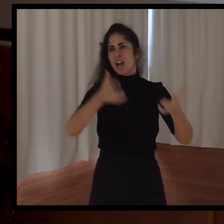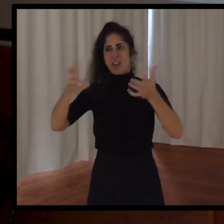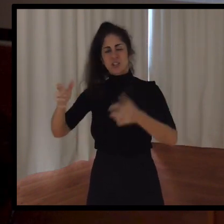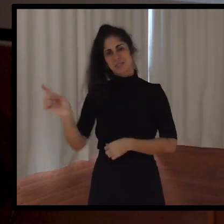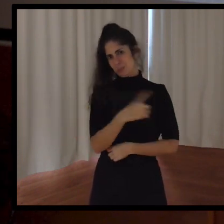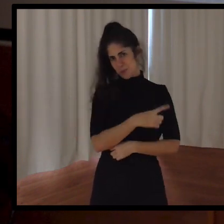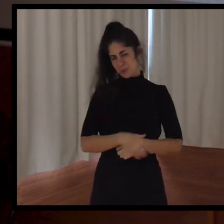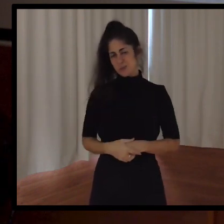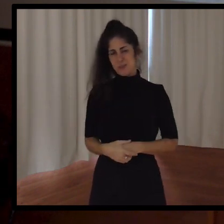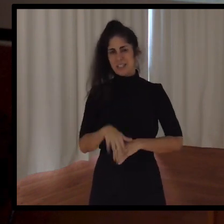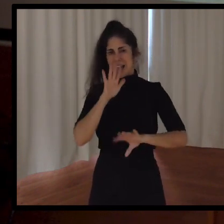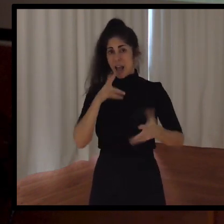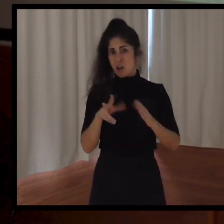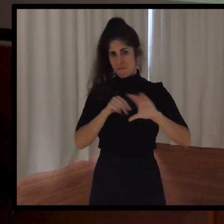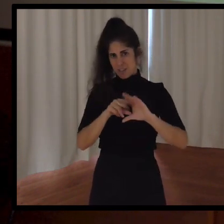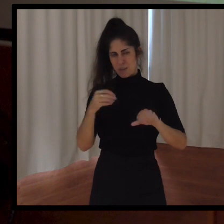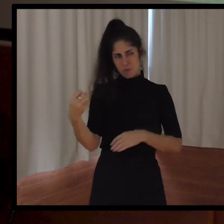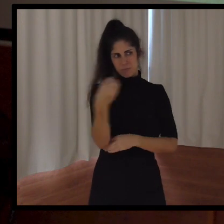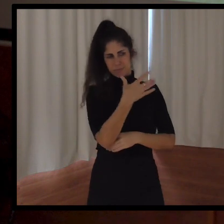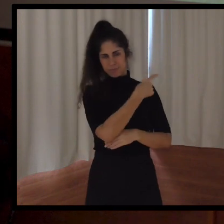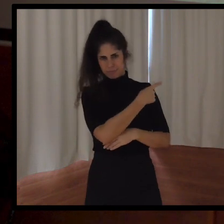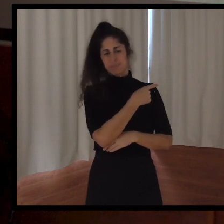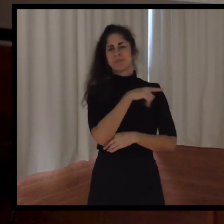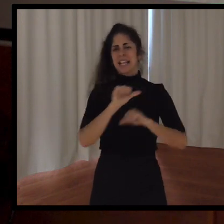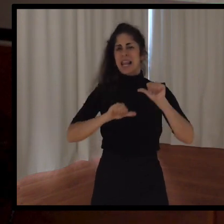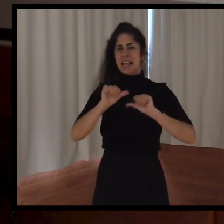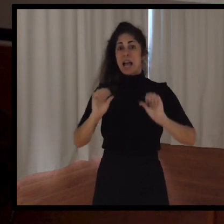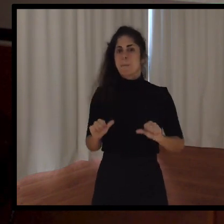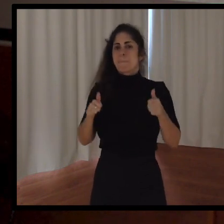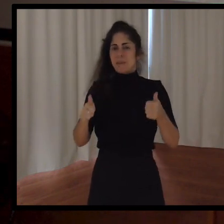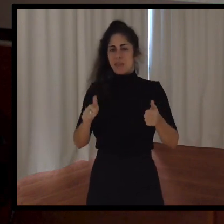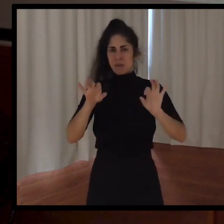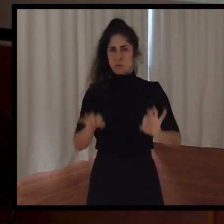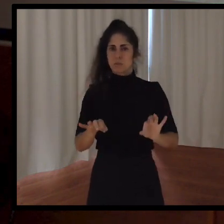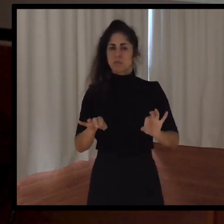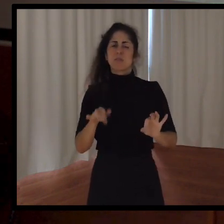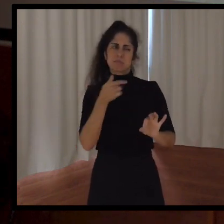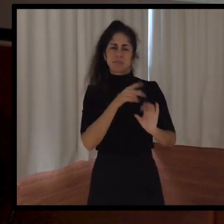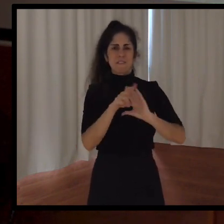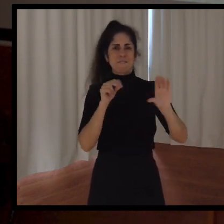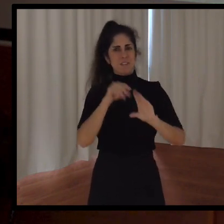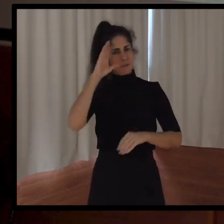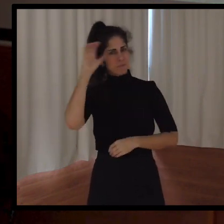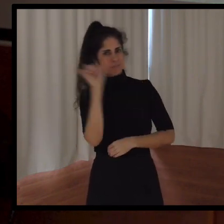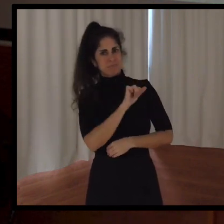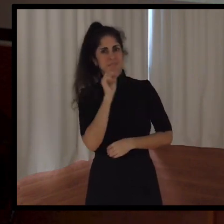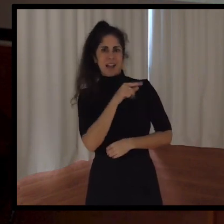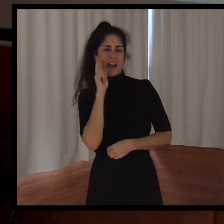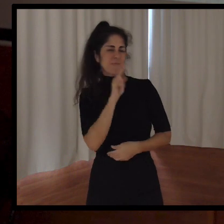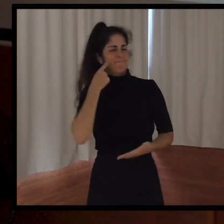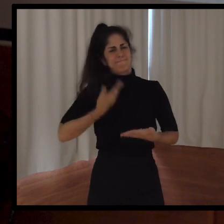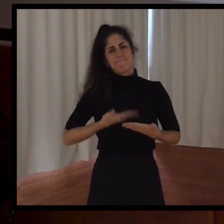donde se empezó a crear la Liga y donde realmente vamos a ver todos esos valores y todos